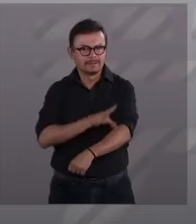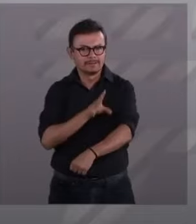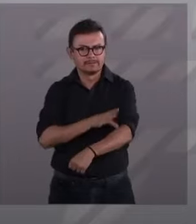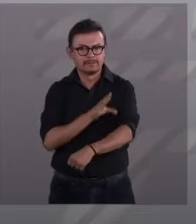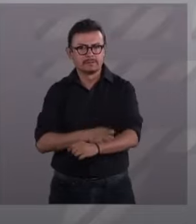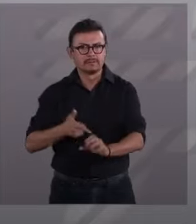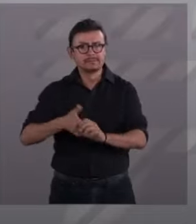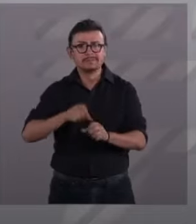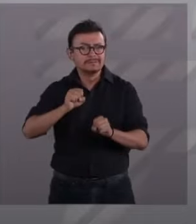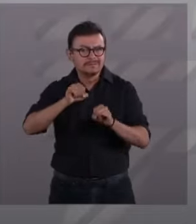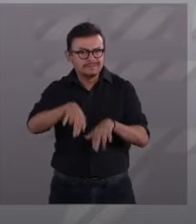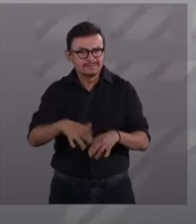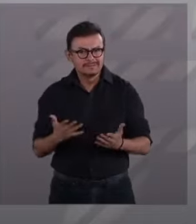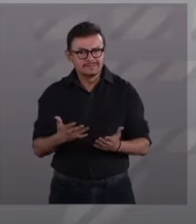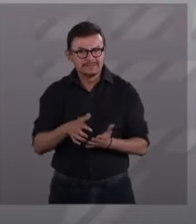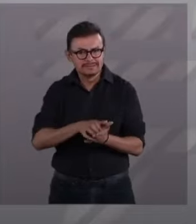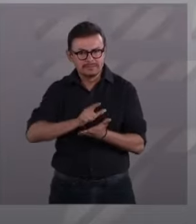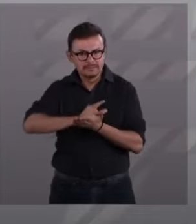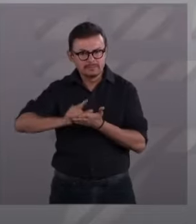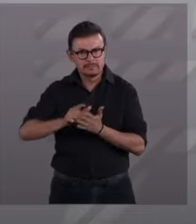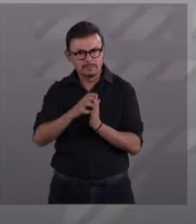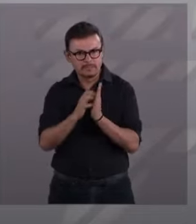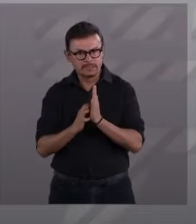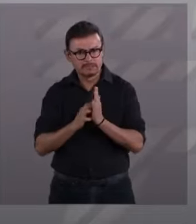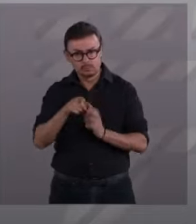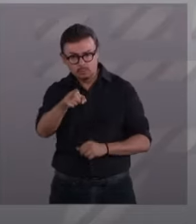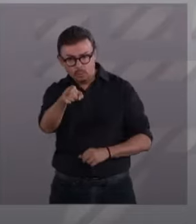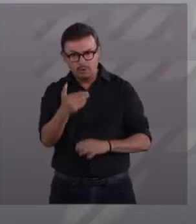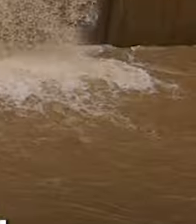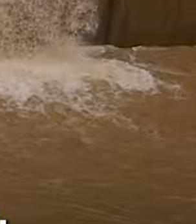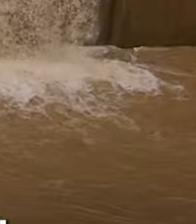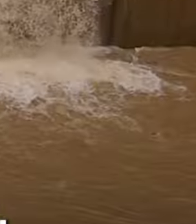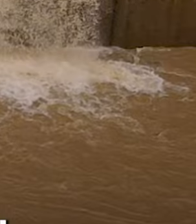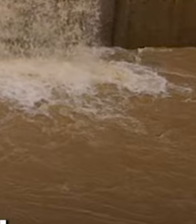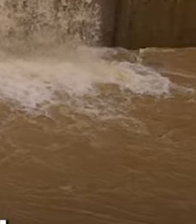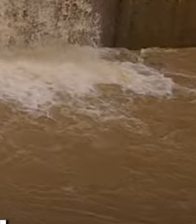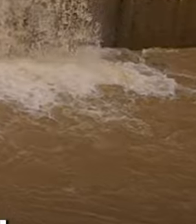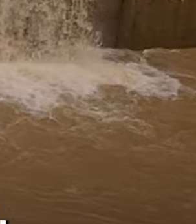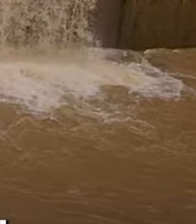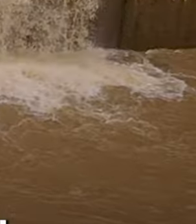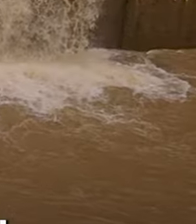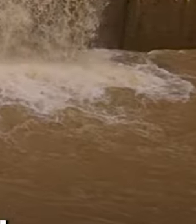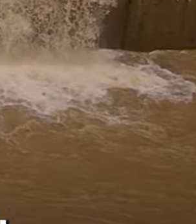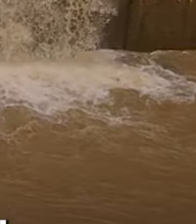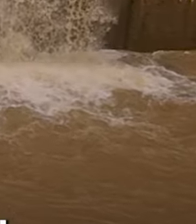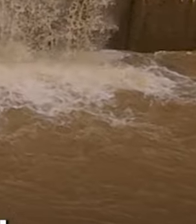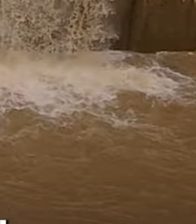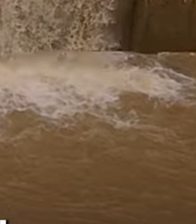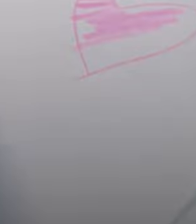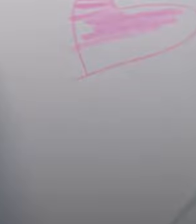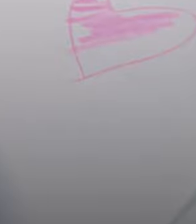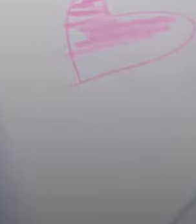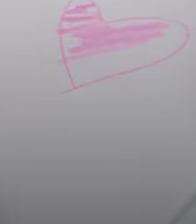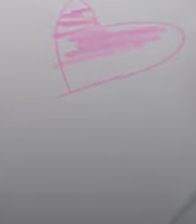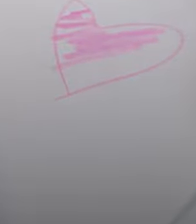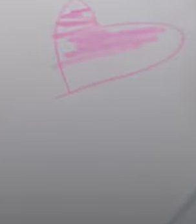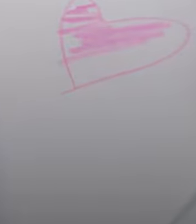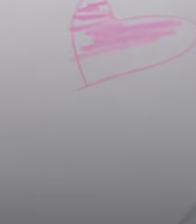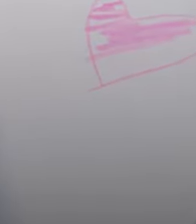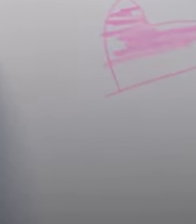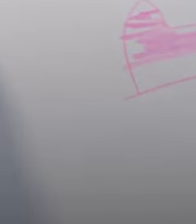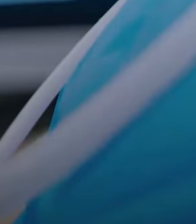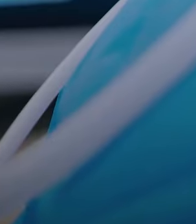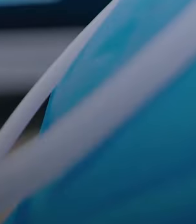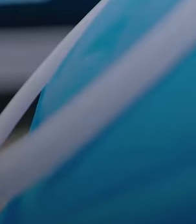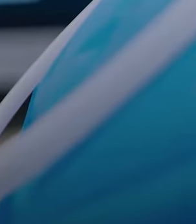Esos que cancelaron las subastas, hoy tenemos los apagones. Se requiere agua, hay que tratar el agua. Se requiere